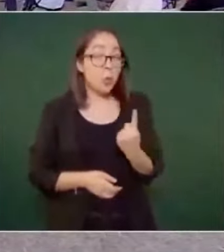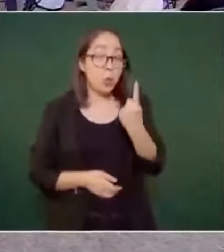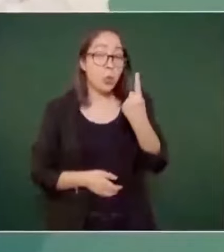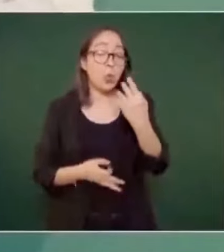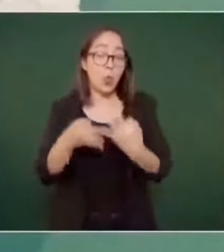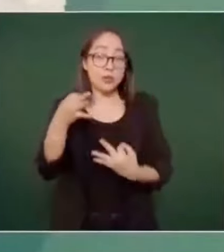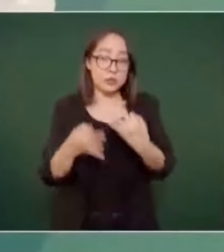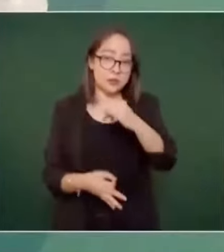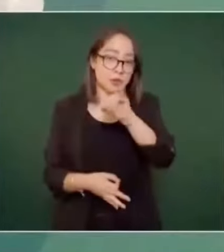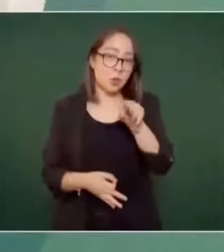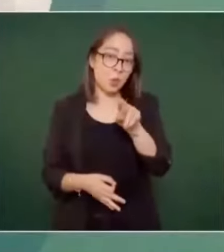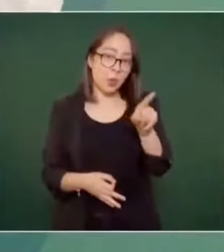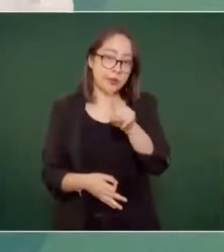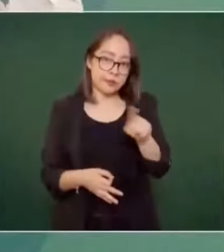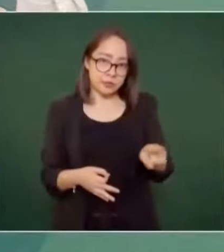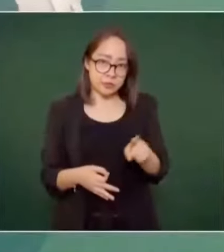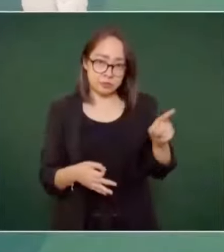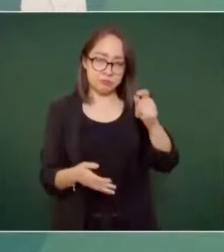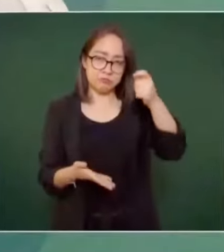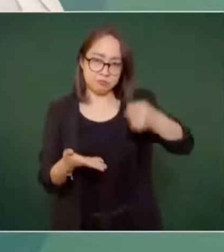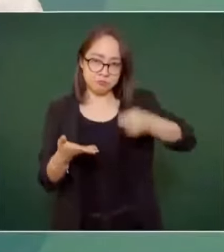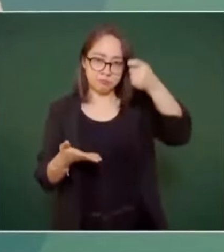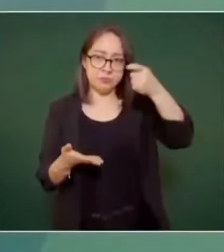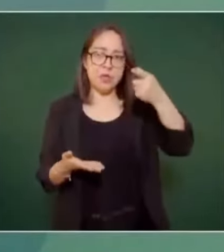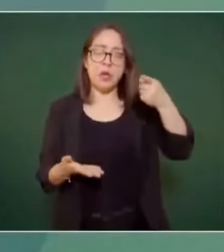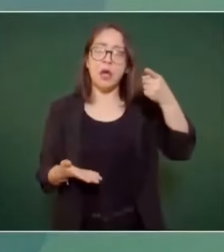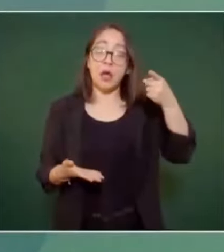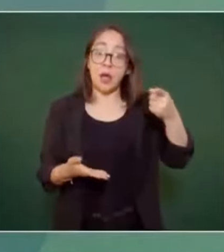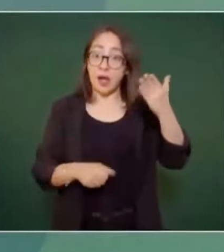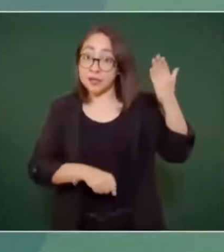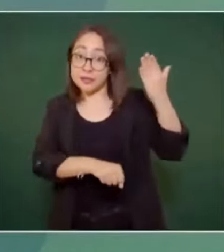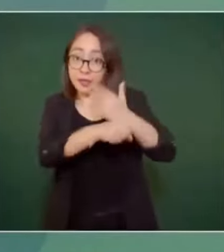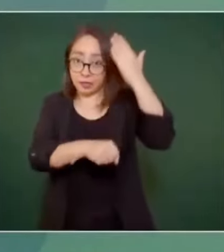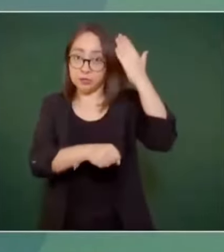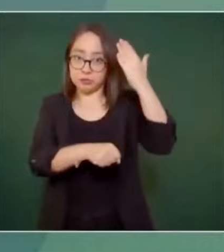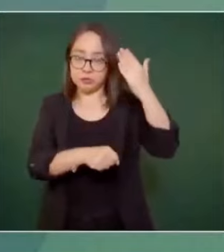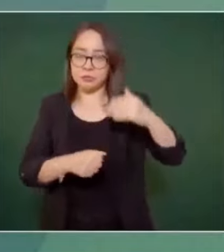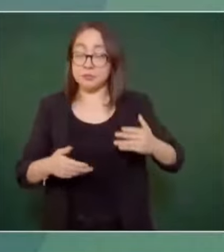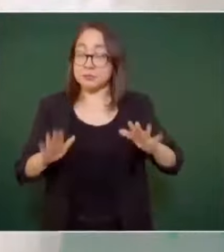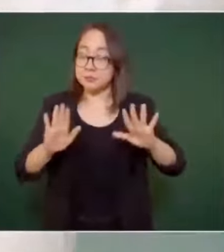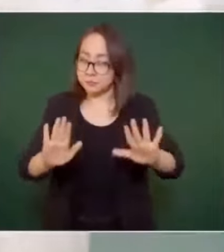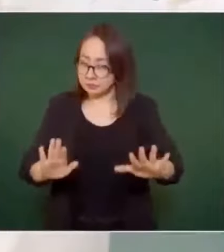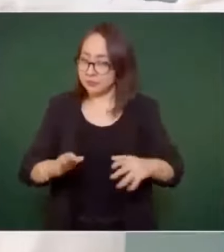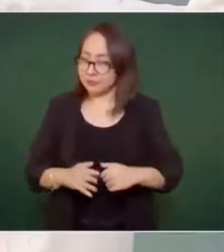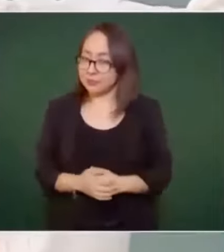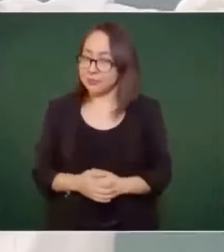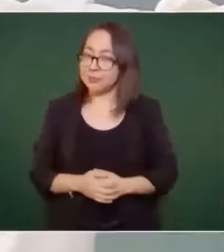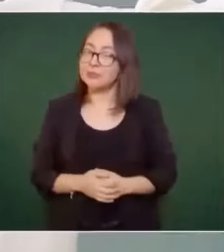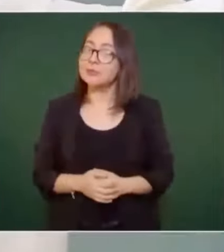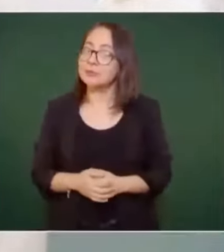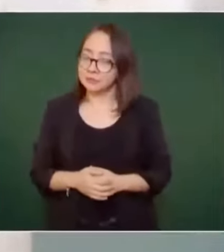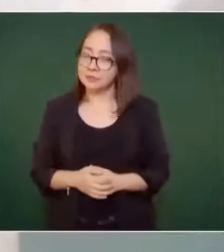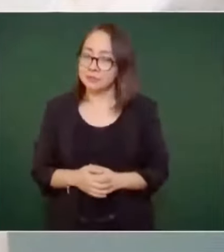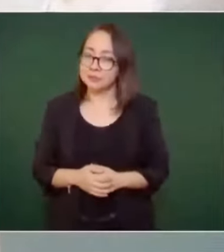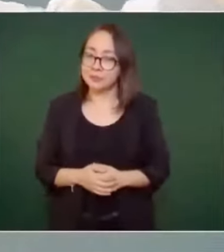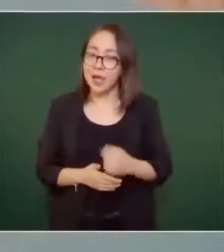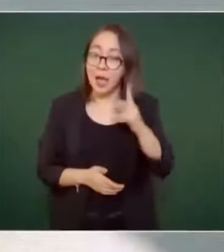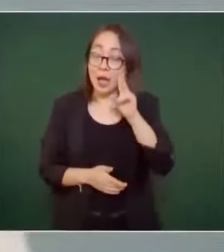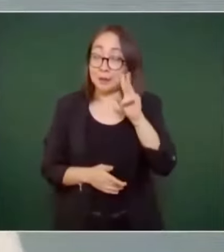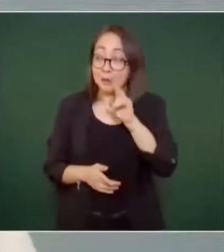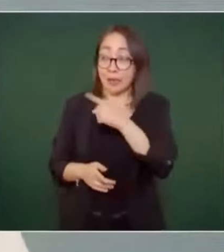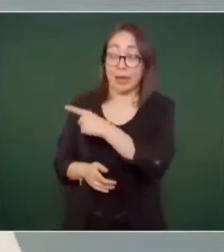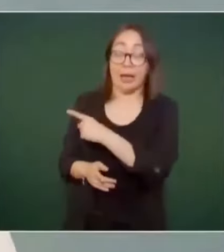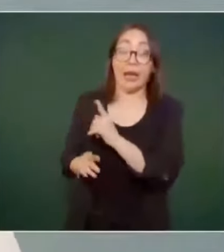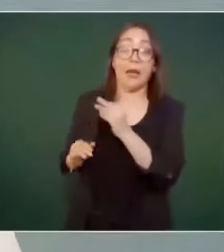lo imparcial del Poder Judicial,